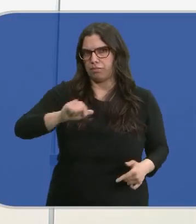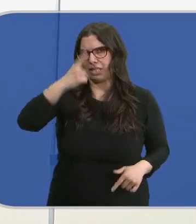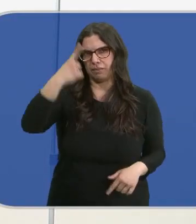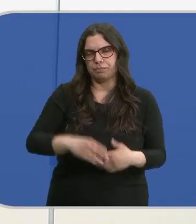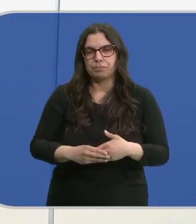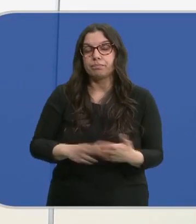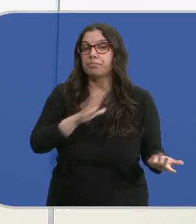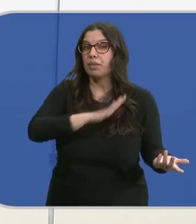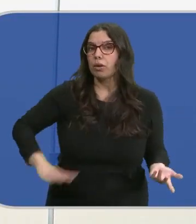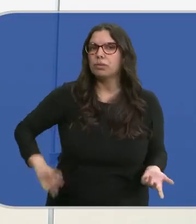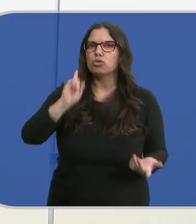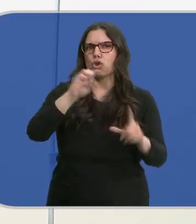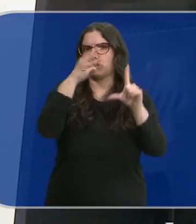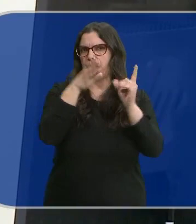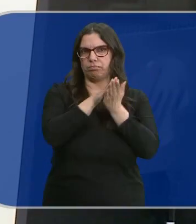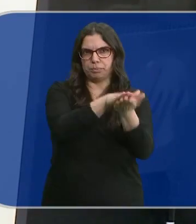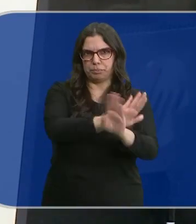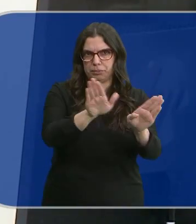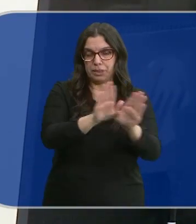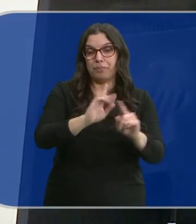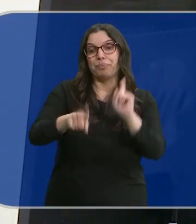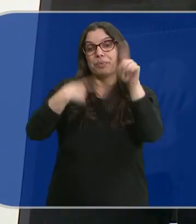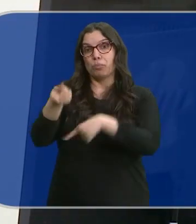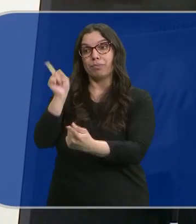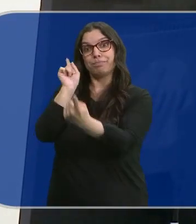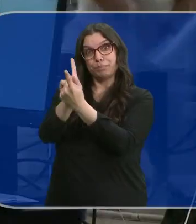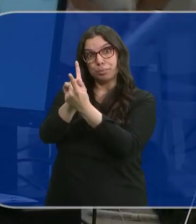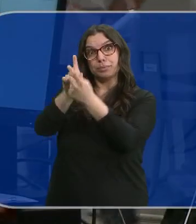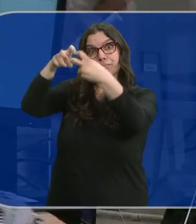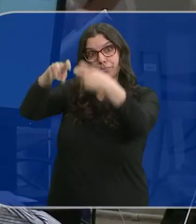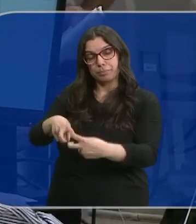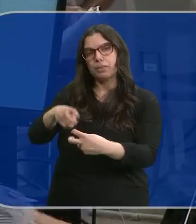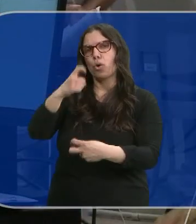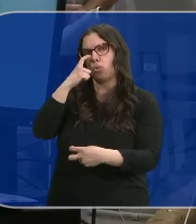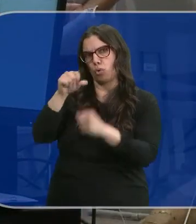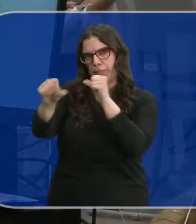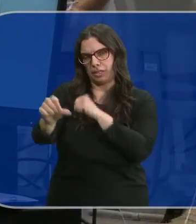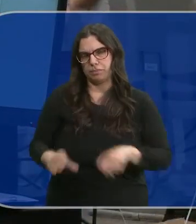De momento solo se puede presentar por internet. Será en junio cuando se habiliten las oficinas.